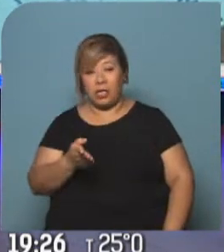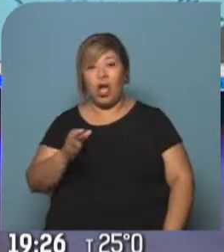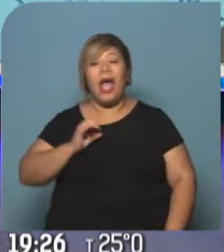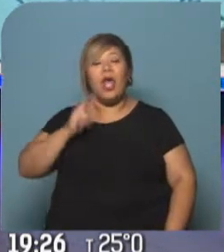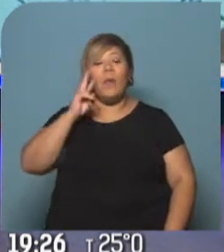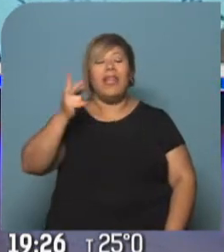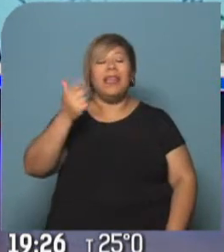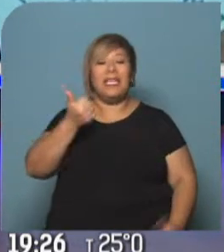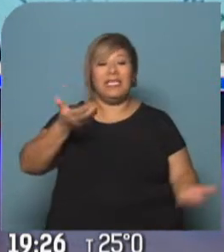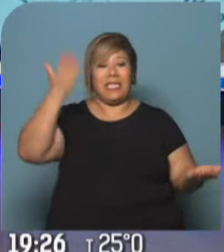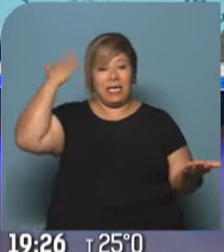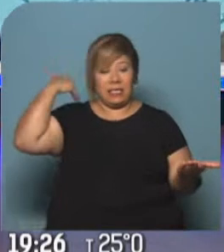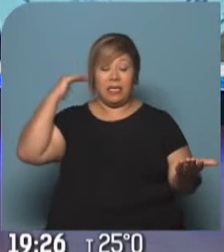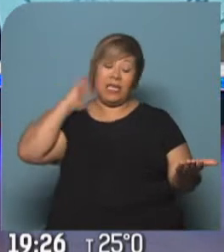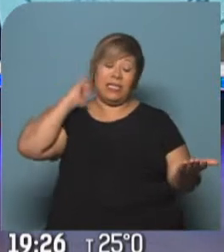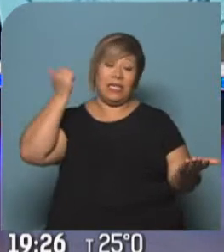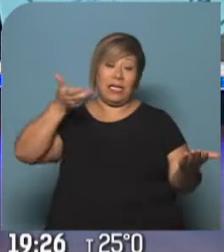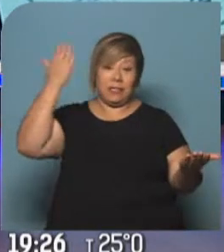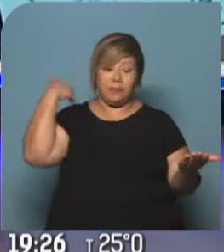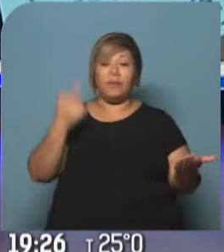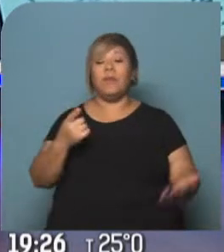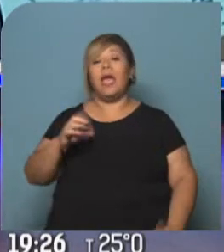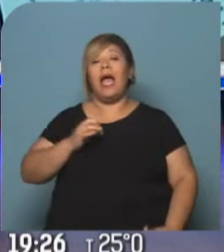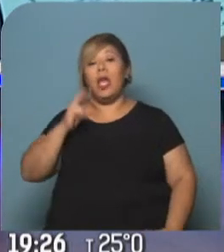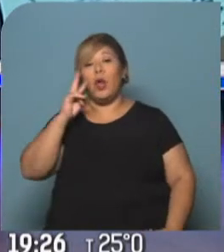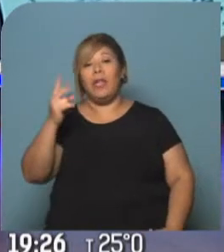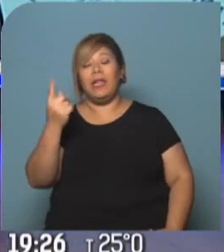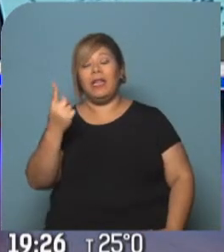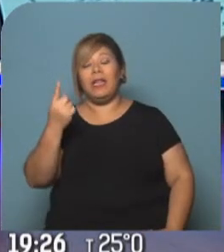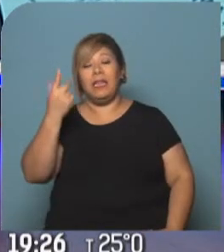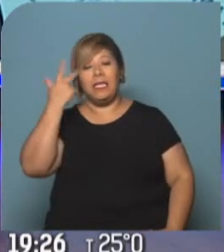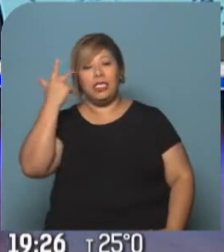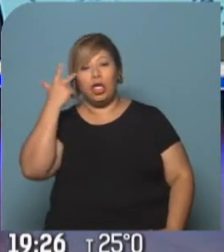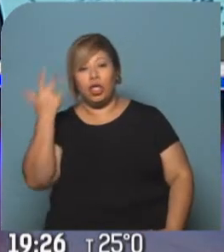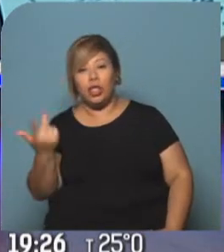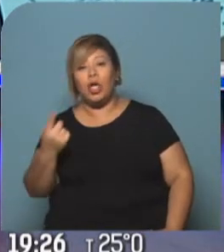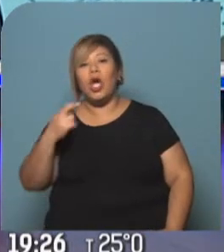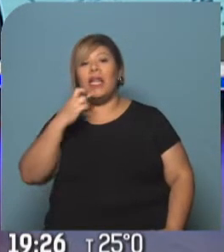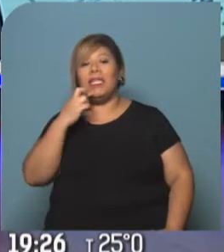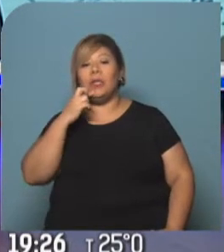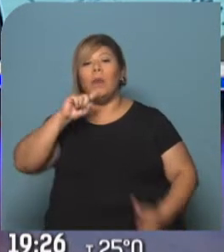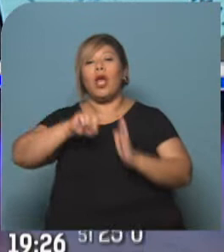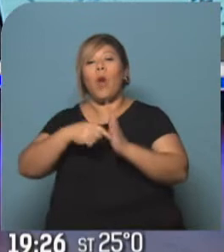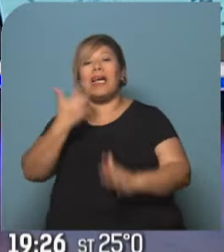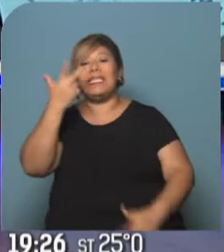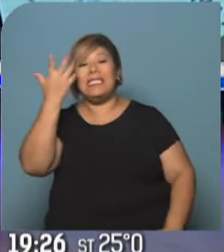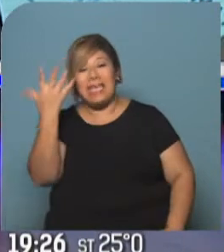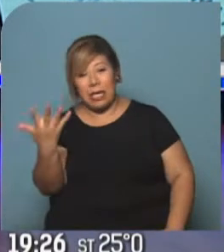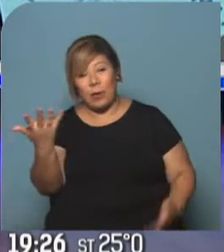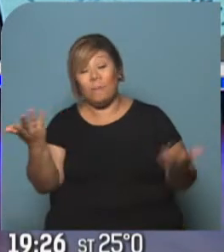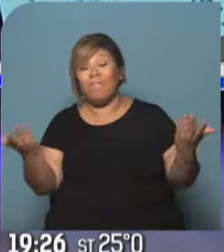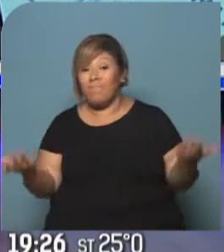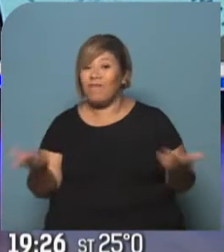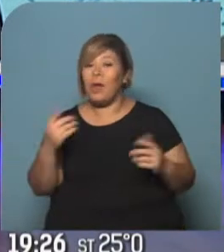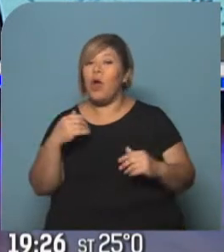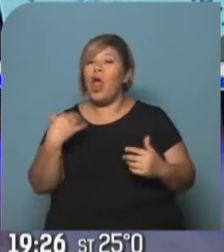2018, fíjense la diferencia, 19,5% todavía hay que reforzar en este aspecto según dicen los que más entienden en estas